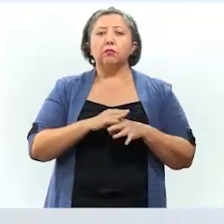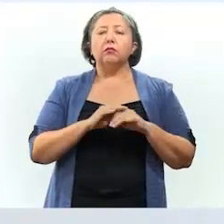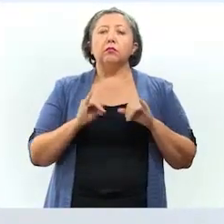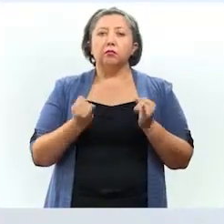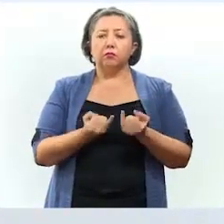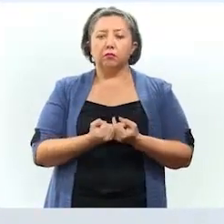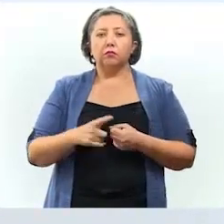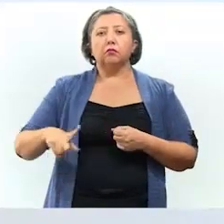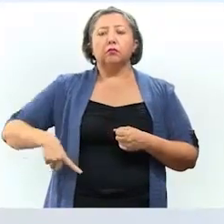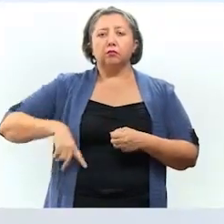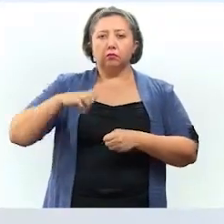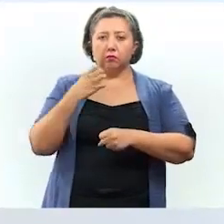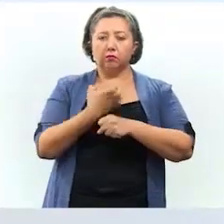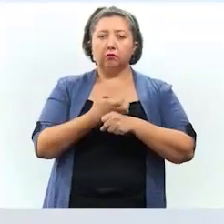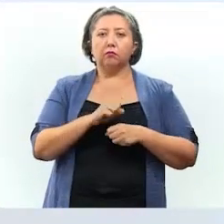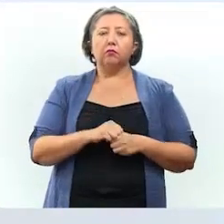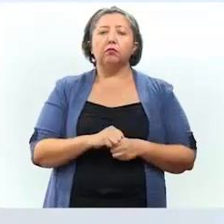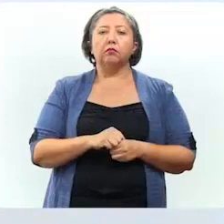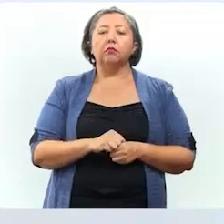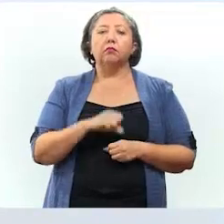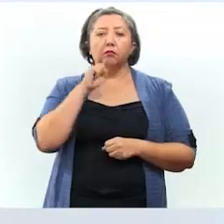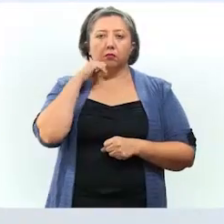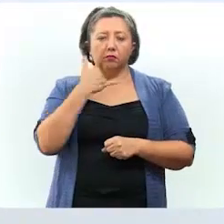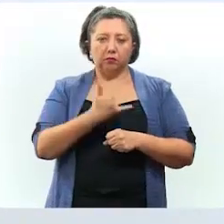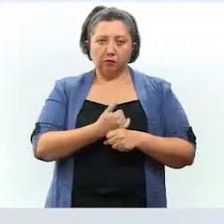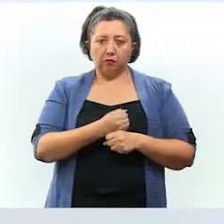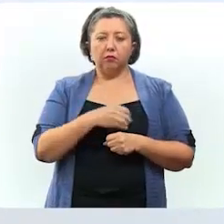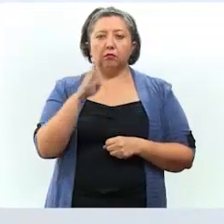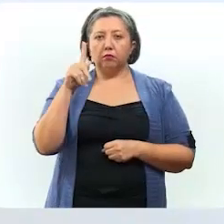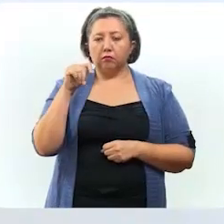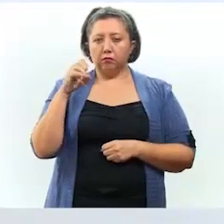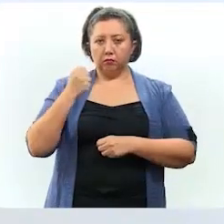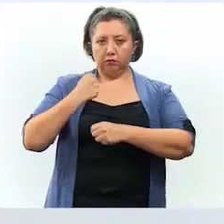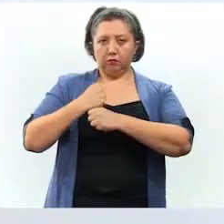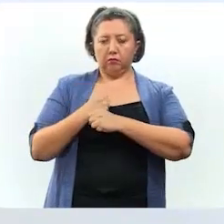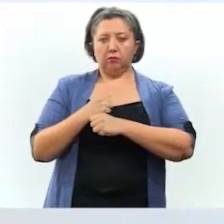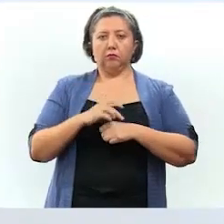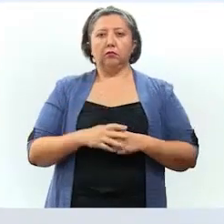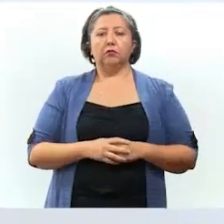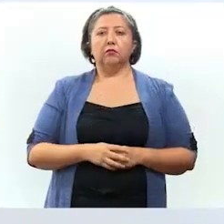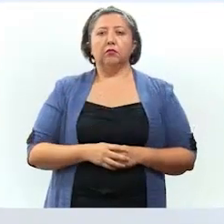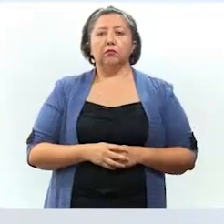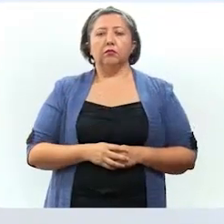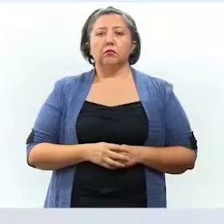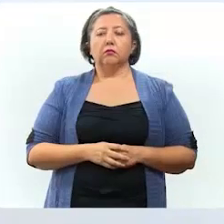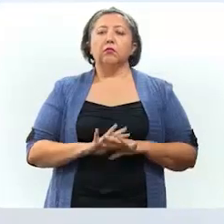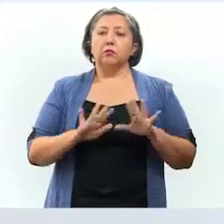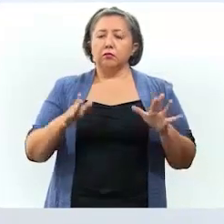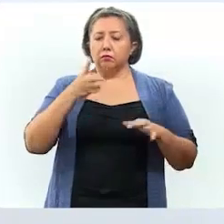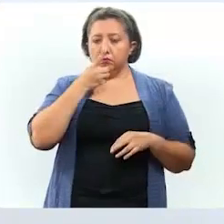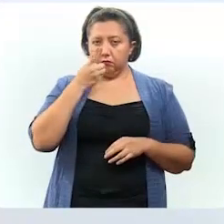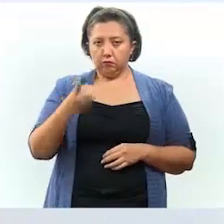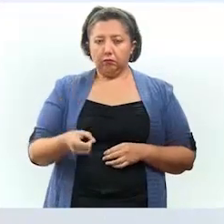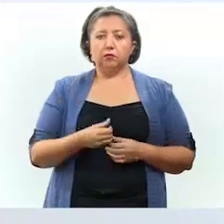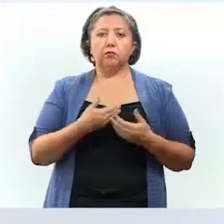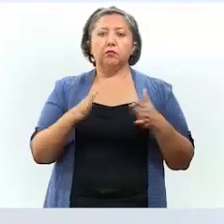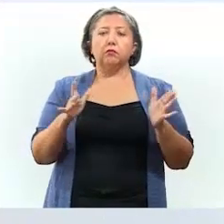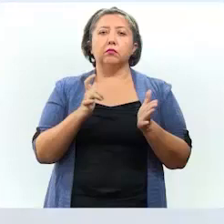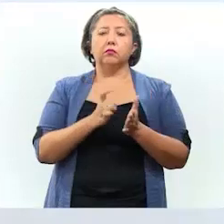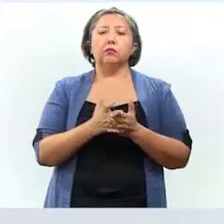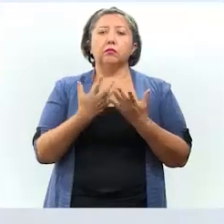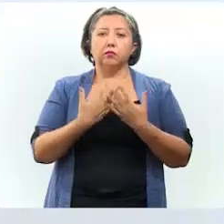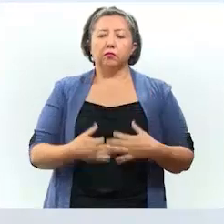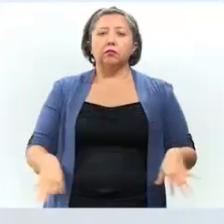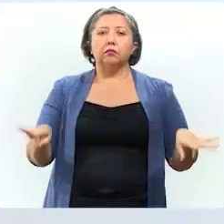de manera conjunta el Gobierno del Estado, la Secretaría de Bienestar y las Fuerzas Armadas. Como se ha señalado, la